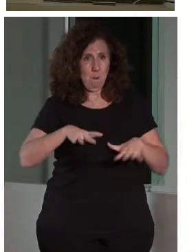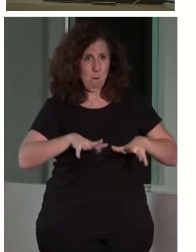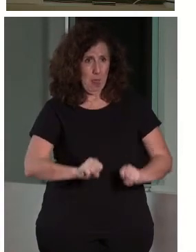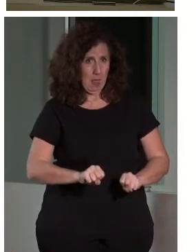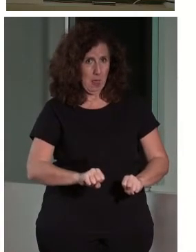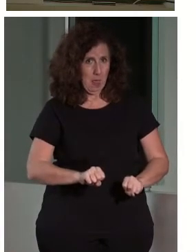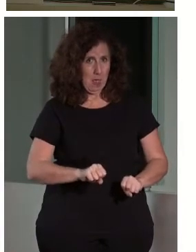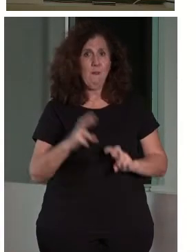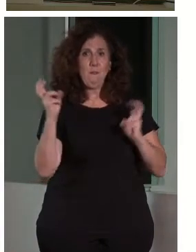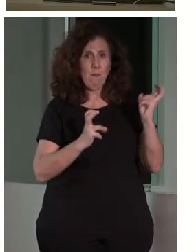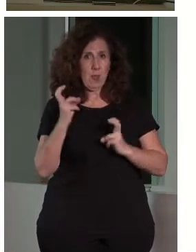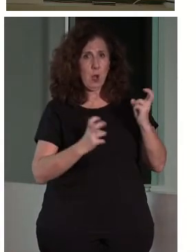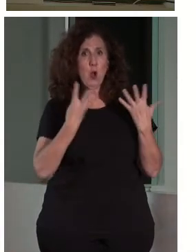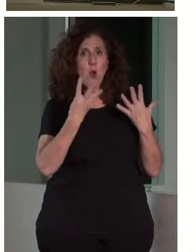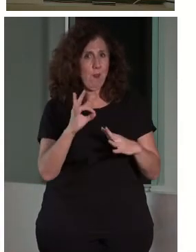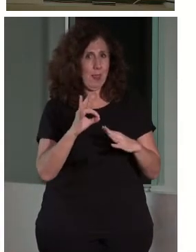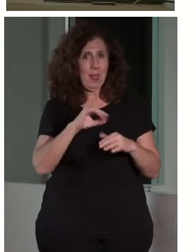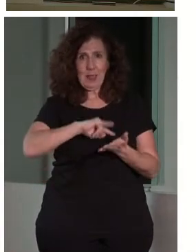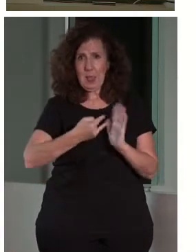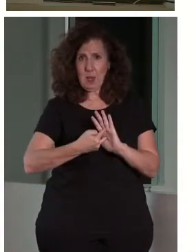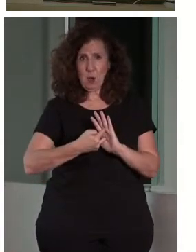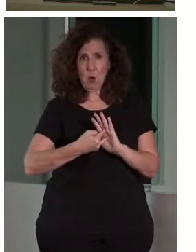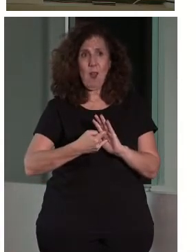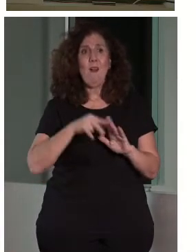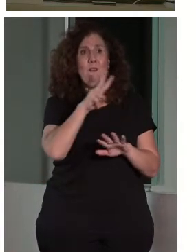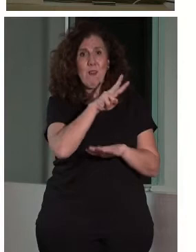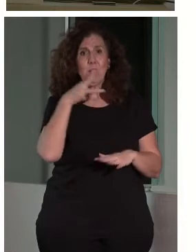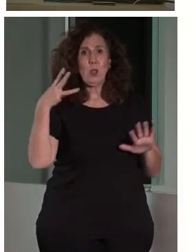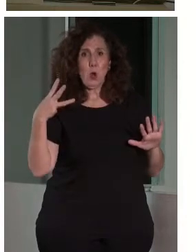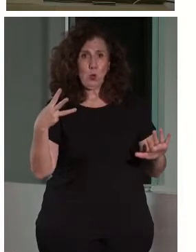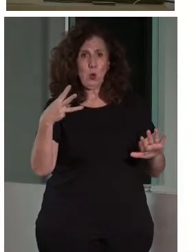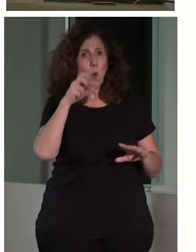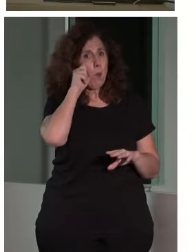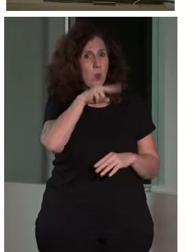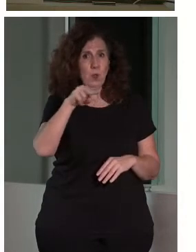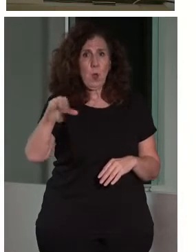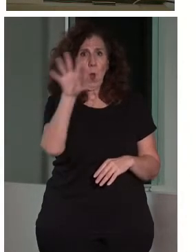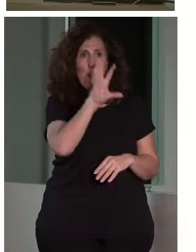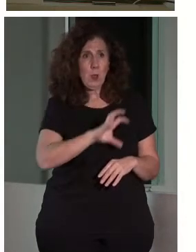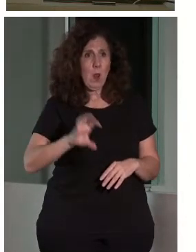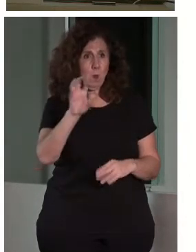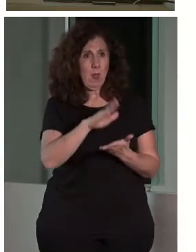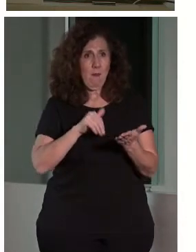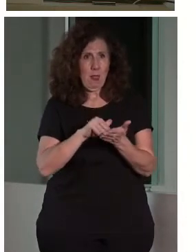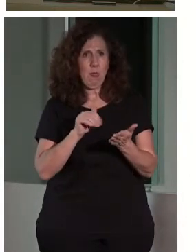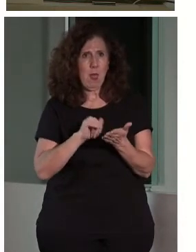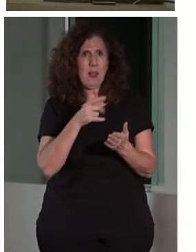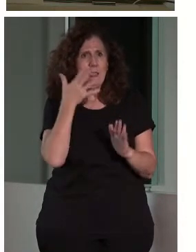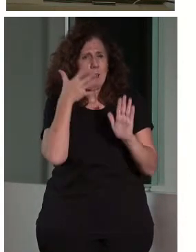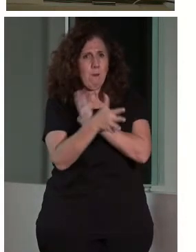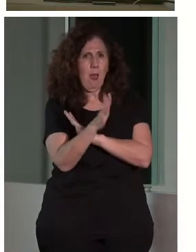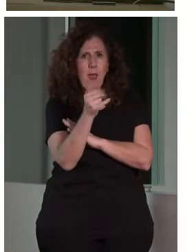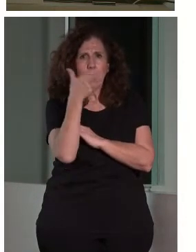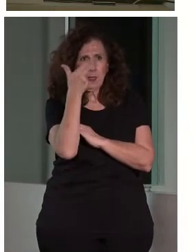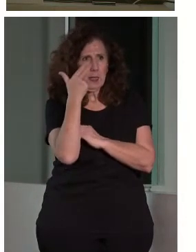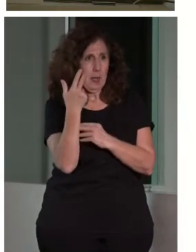vinieron 90 técnicos, pero no cabían más, de 28 museos de 22 ciudades de la Comunidad Valenciana. O sea, hay interés. Lo que hemos hecho ha sido